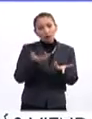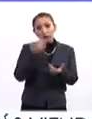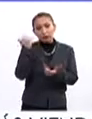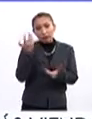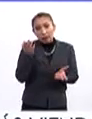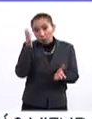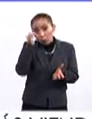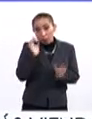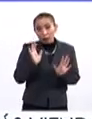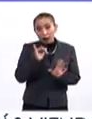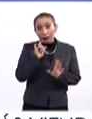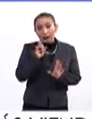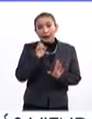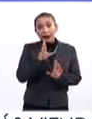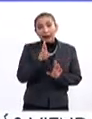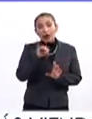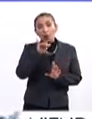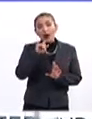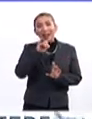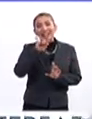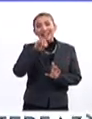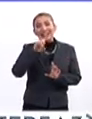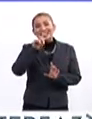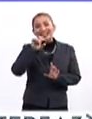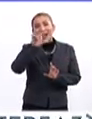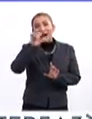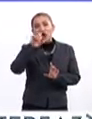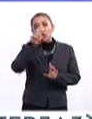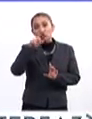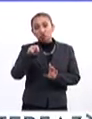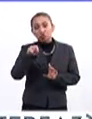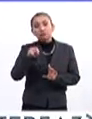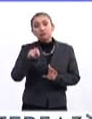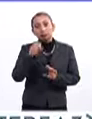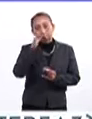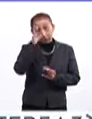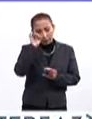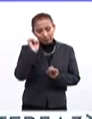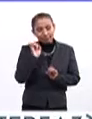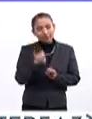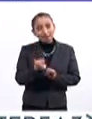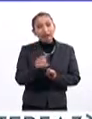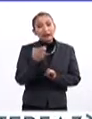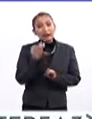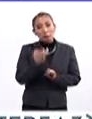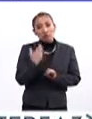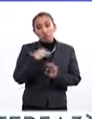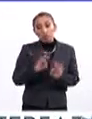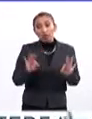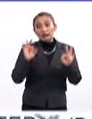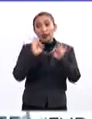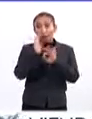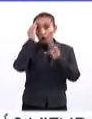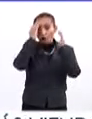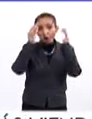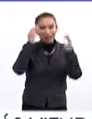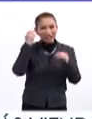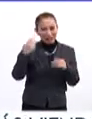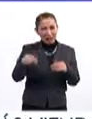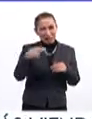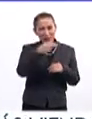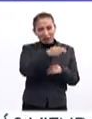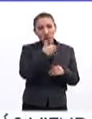si estás de acuerdo en ello, Javier Aranda es Juana Inés de la Cruz. Javier Aranda de la Cruz. Totalmente de acuerdo. A pesar de su importancia y de su